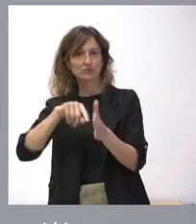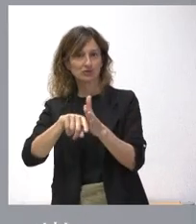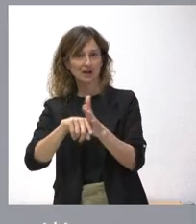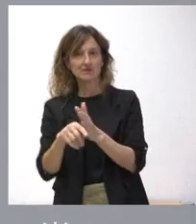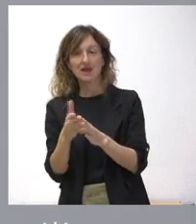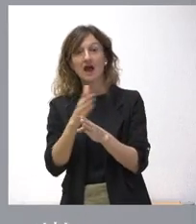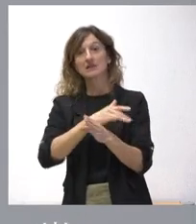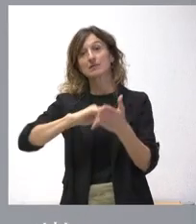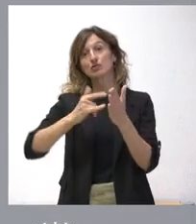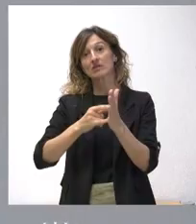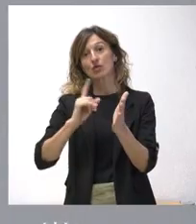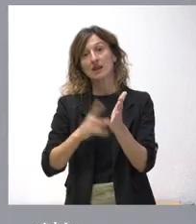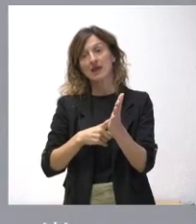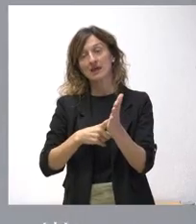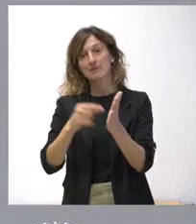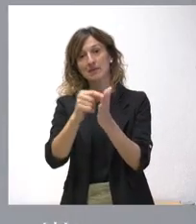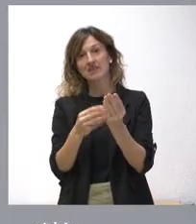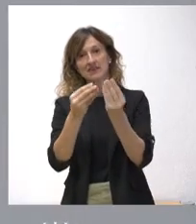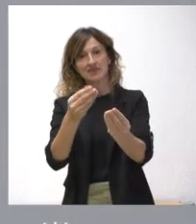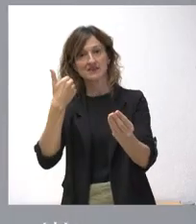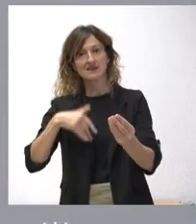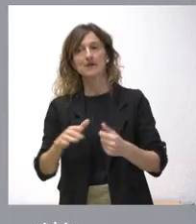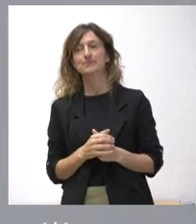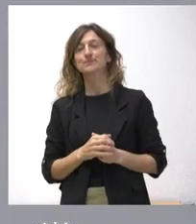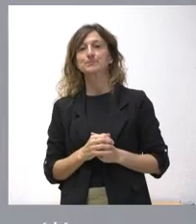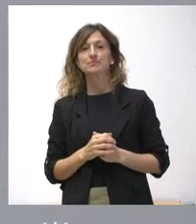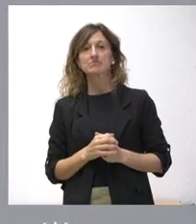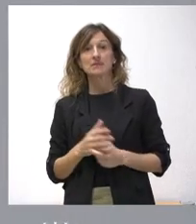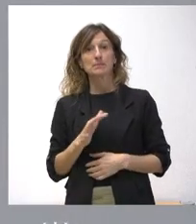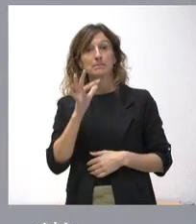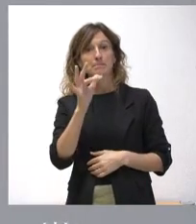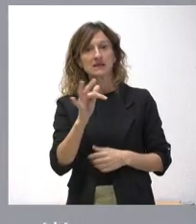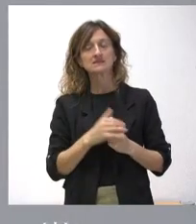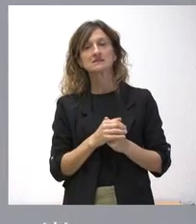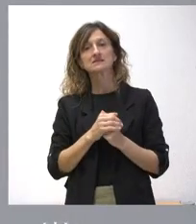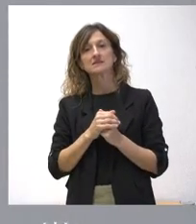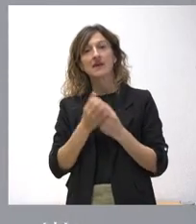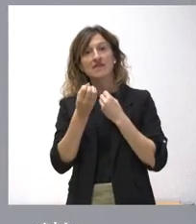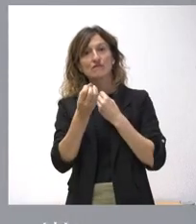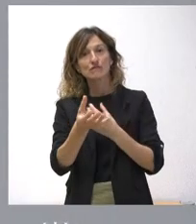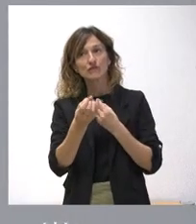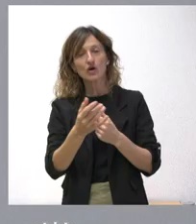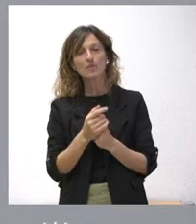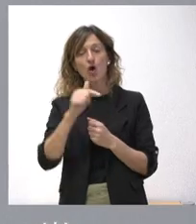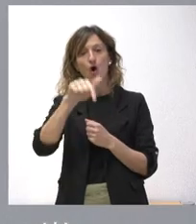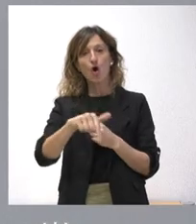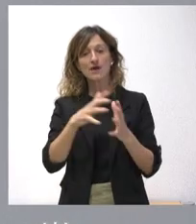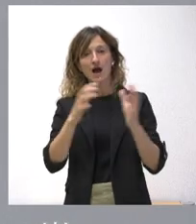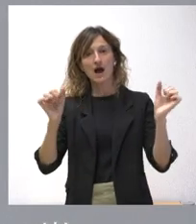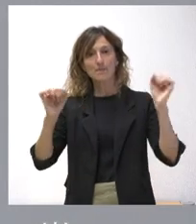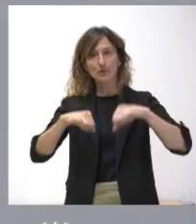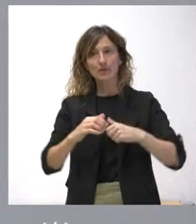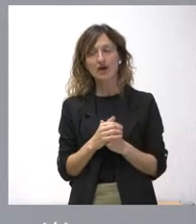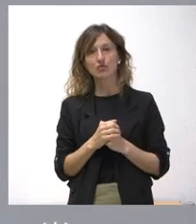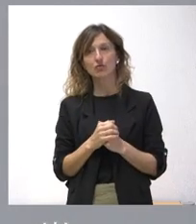el anteproyecto de ley de medidas. Junto a eso les informo que hoy hemos aprobado el escenario